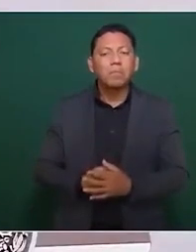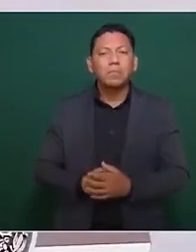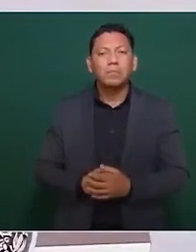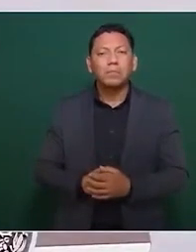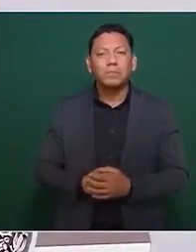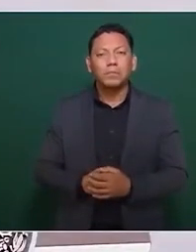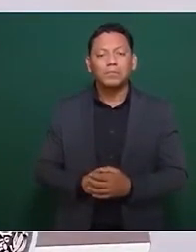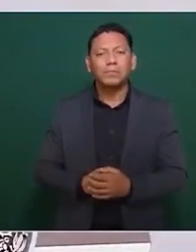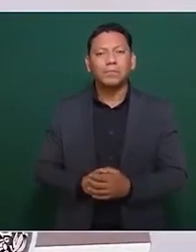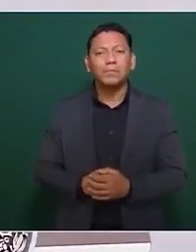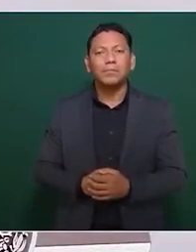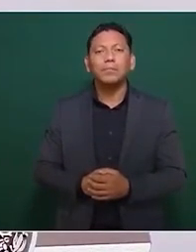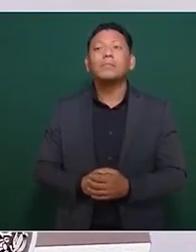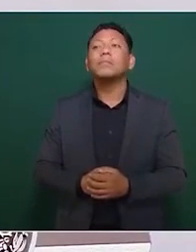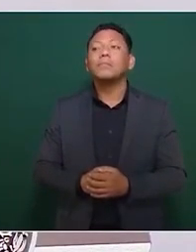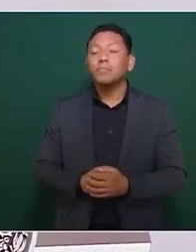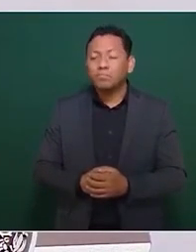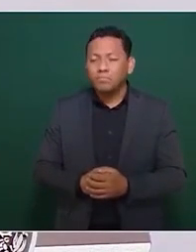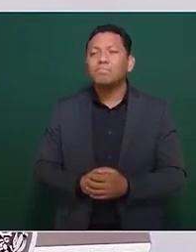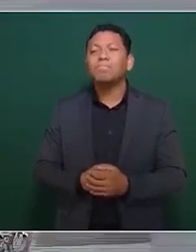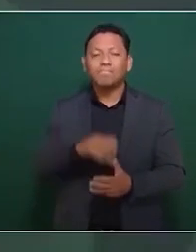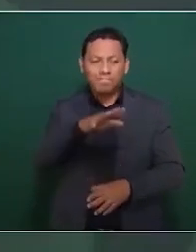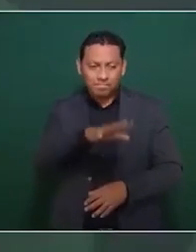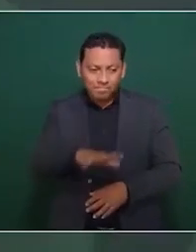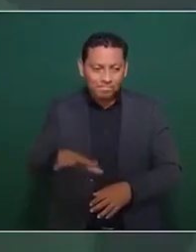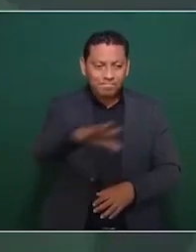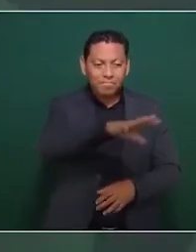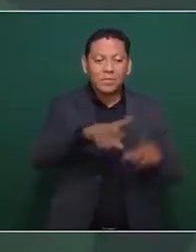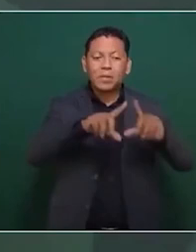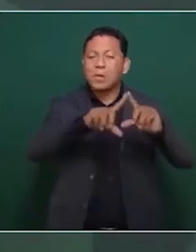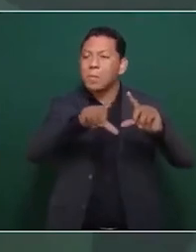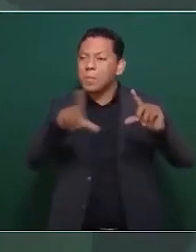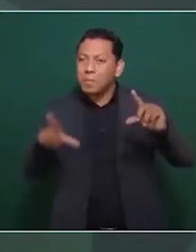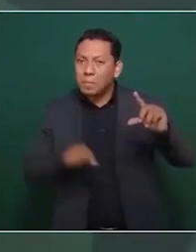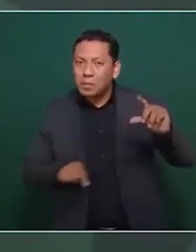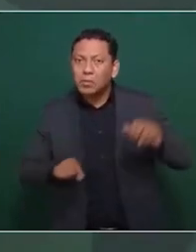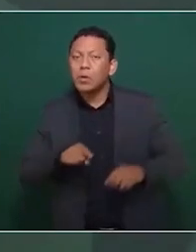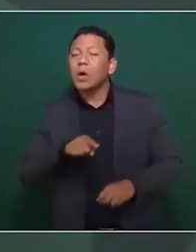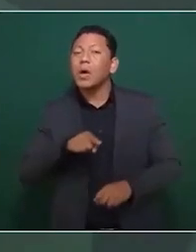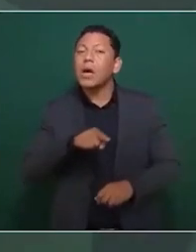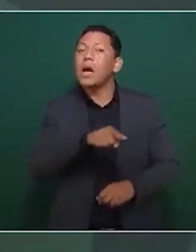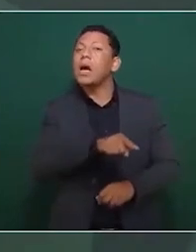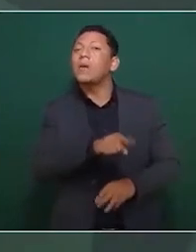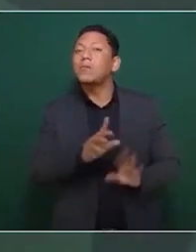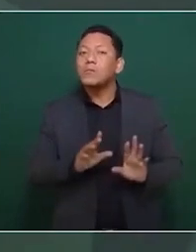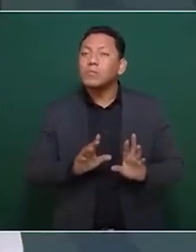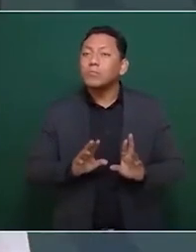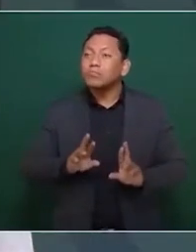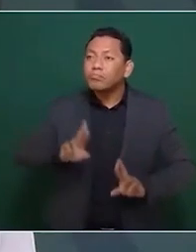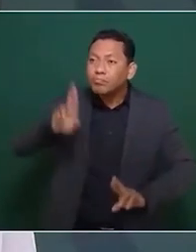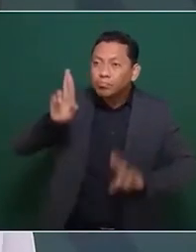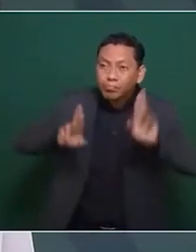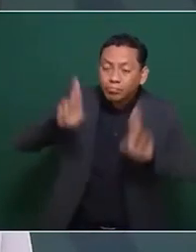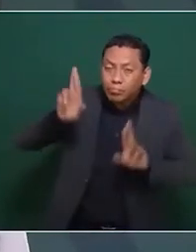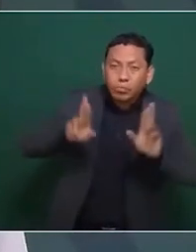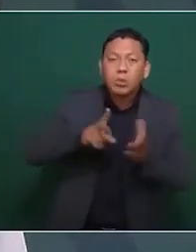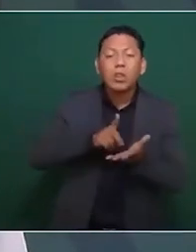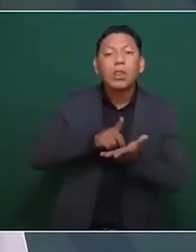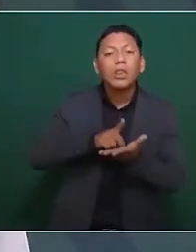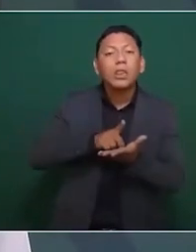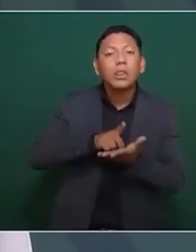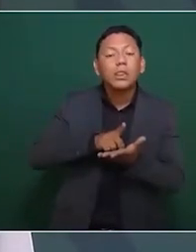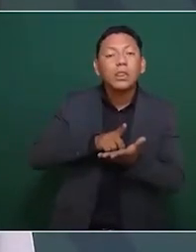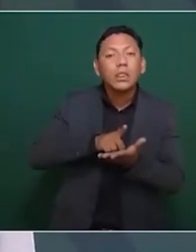de que el pueblo va a ejercer su derecho